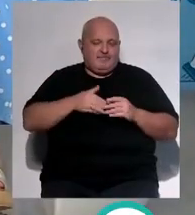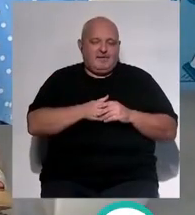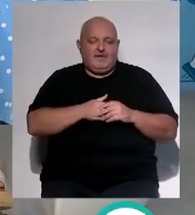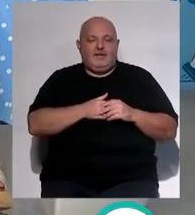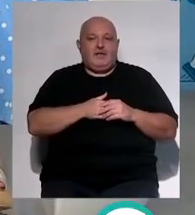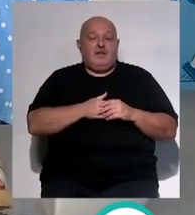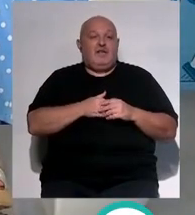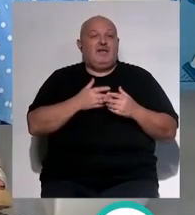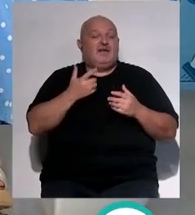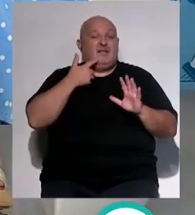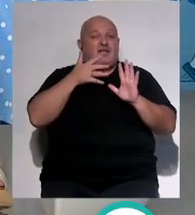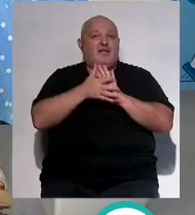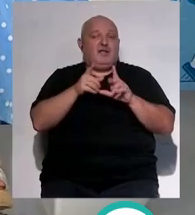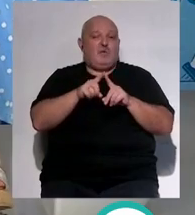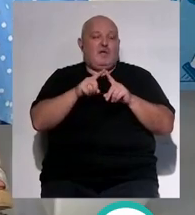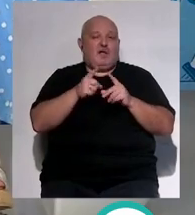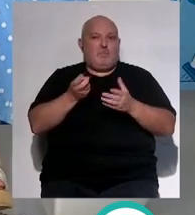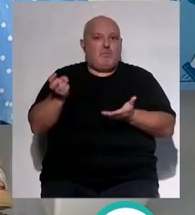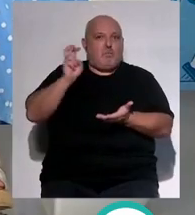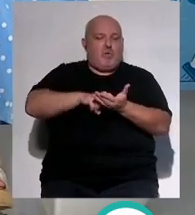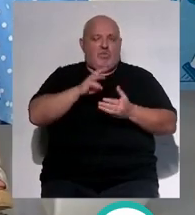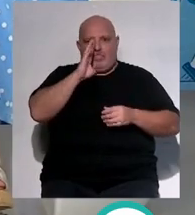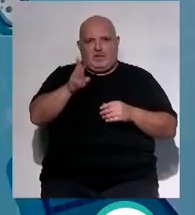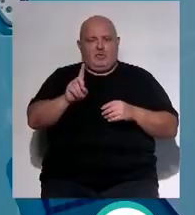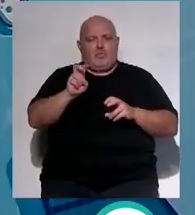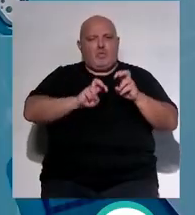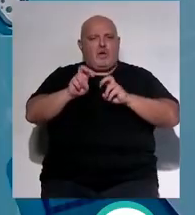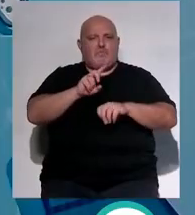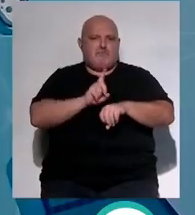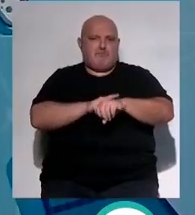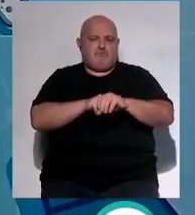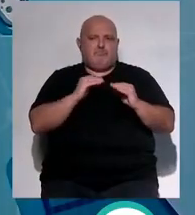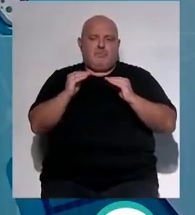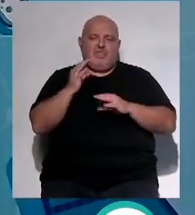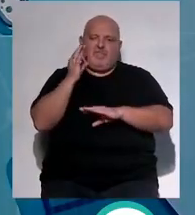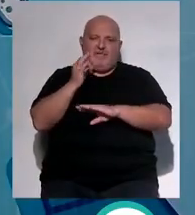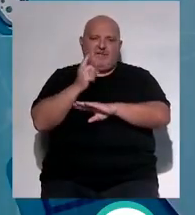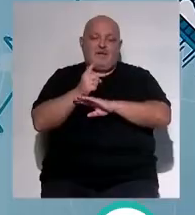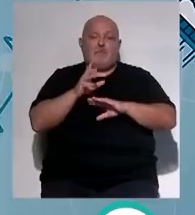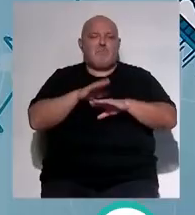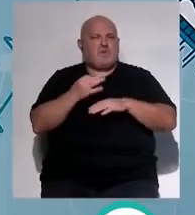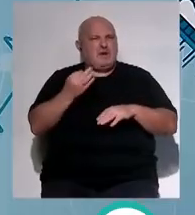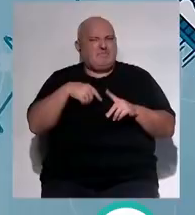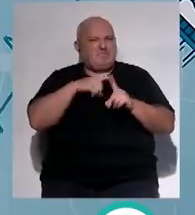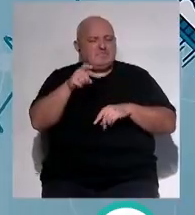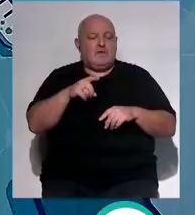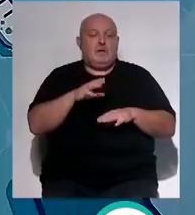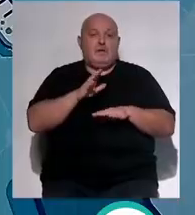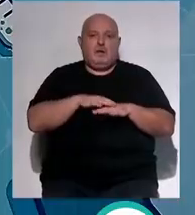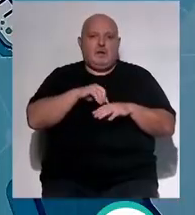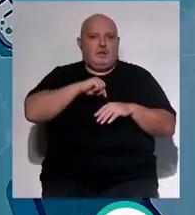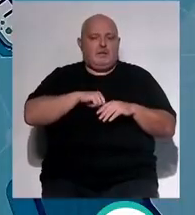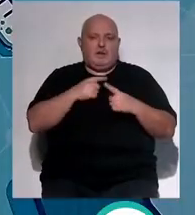no te obligo a que lo hagas acabado de levantarte pero busca el momento porque tienes que hacerlo ¿por qué? porque es